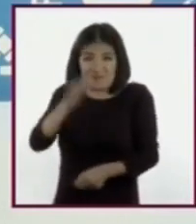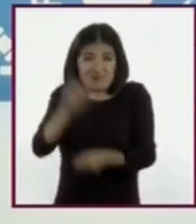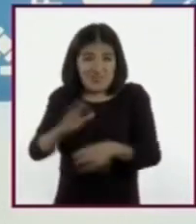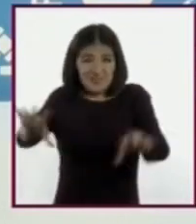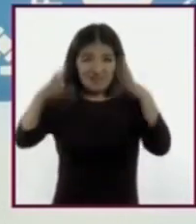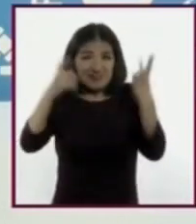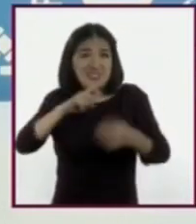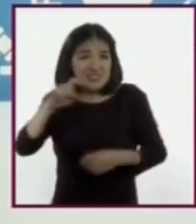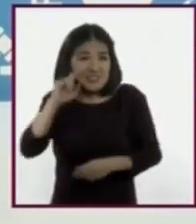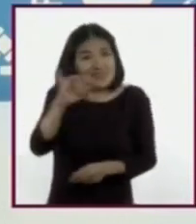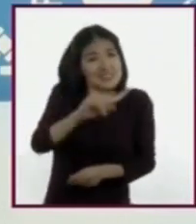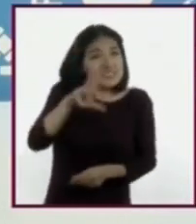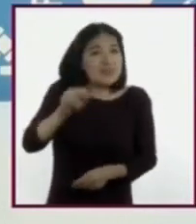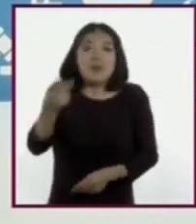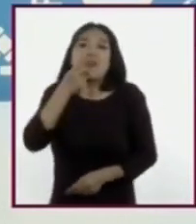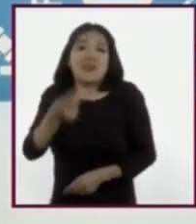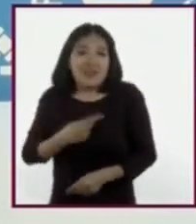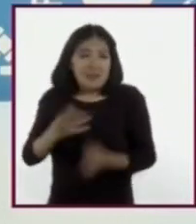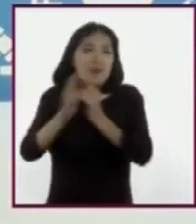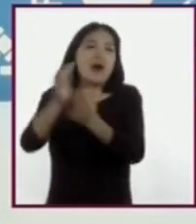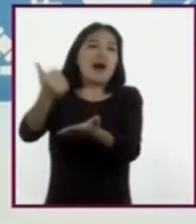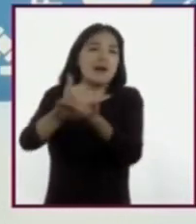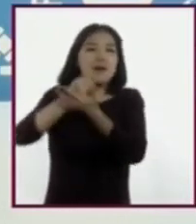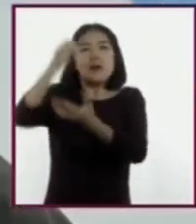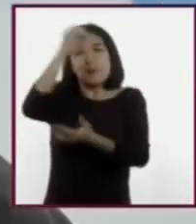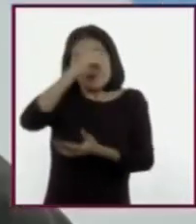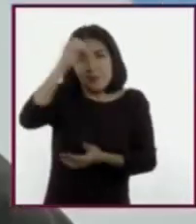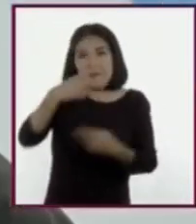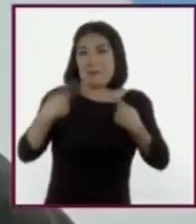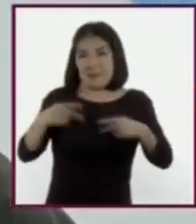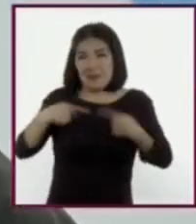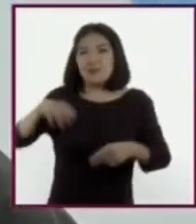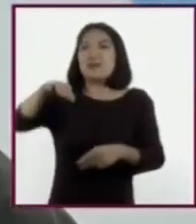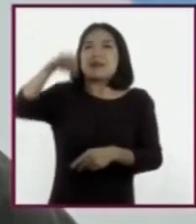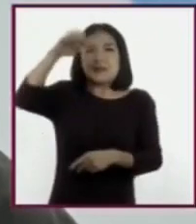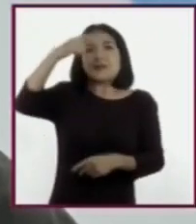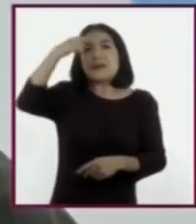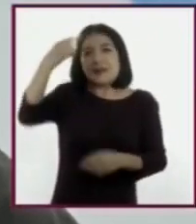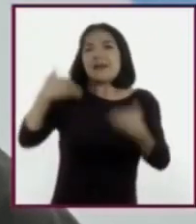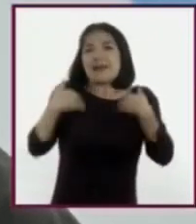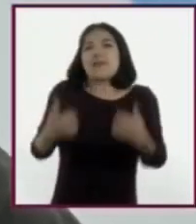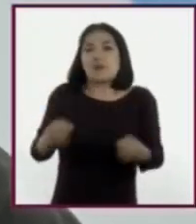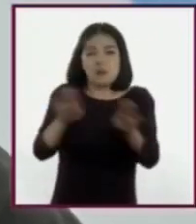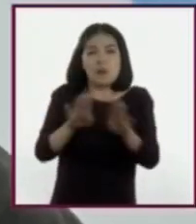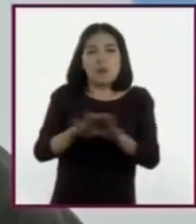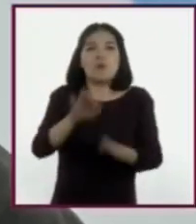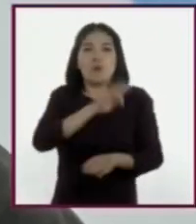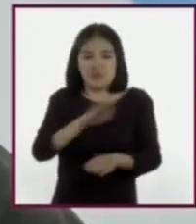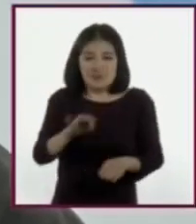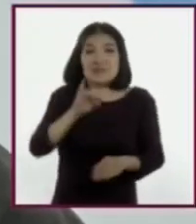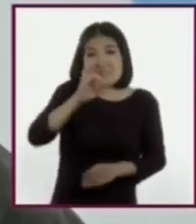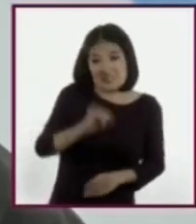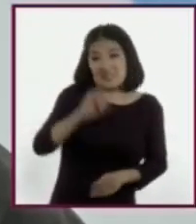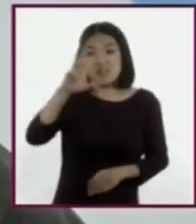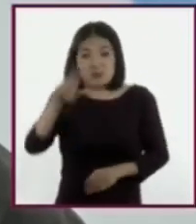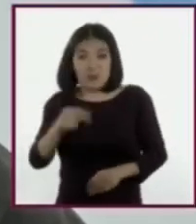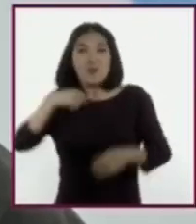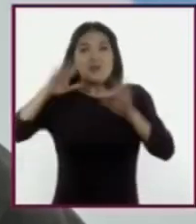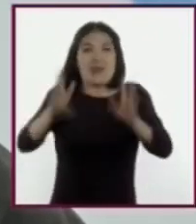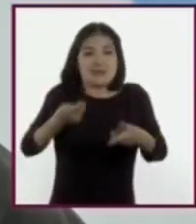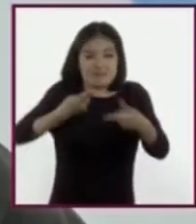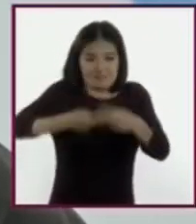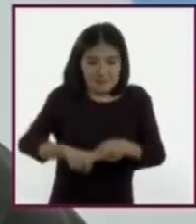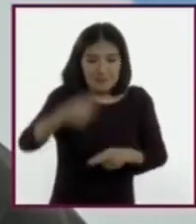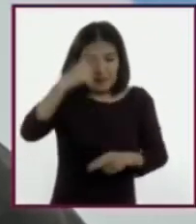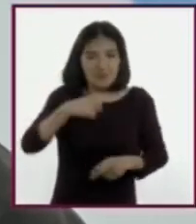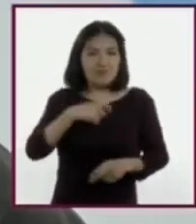confiable. Poner en una balanza esta información ayudará a plantearse si iniciar una vida sexual es algo